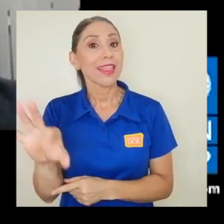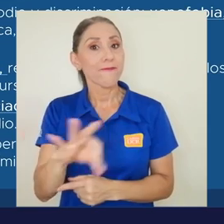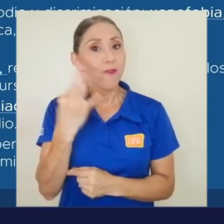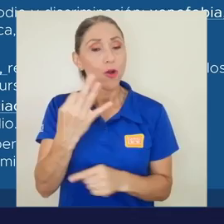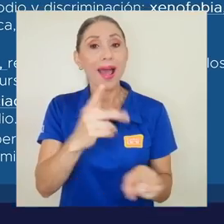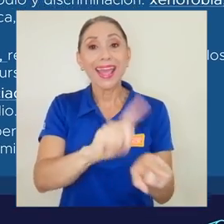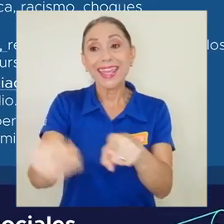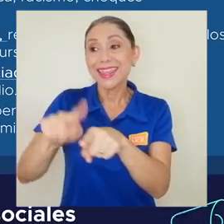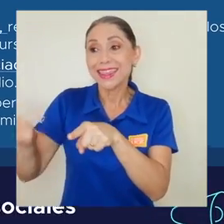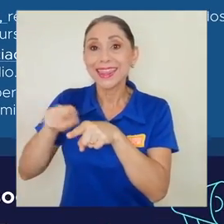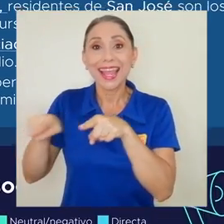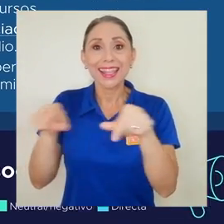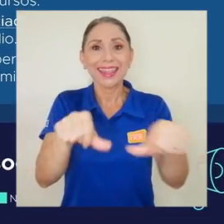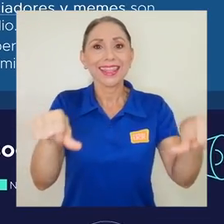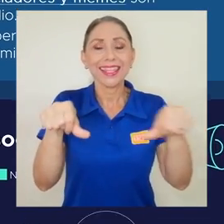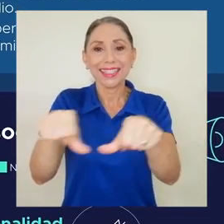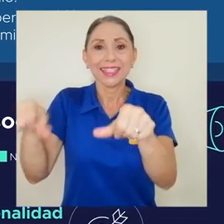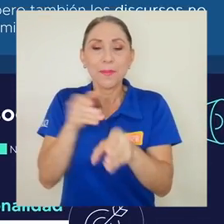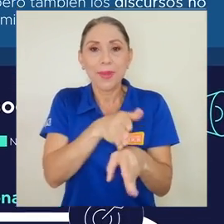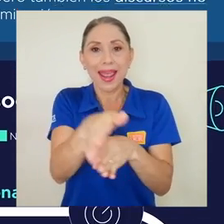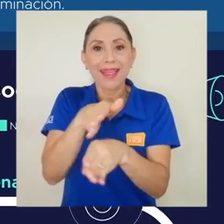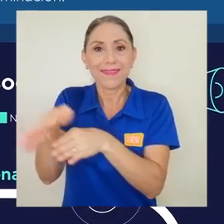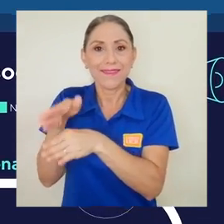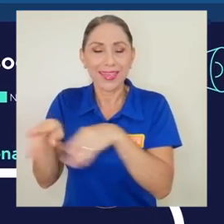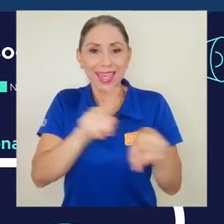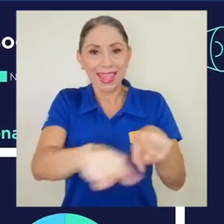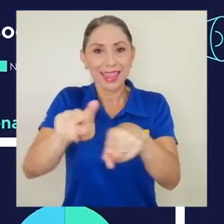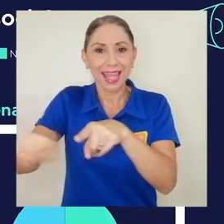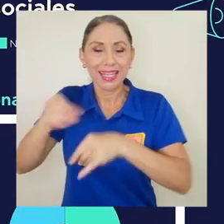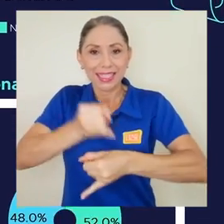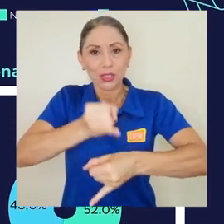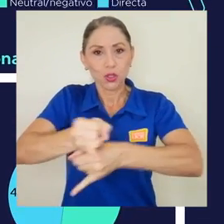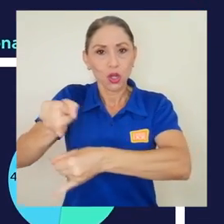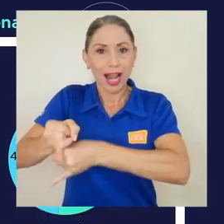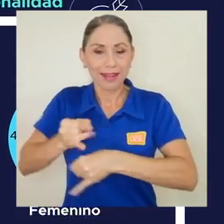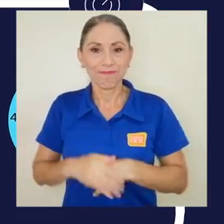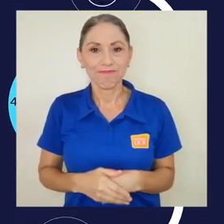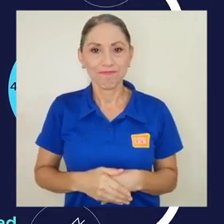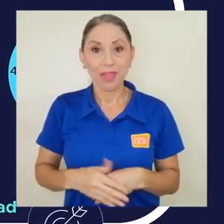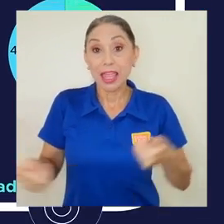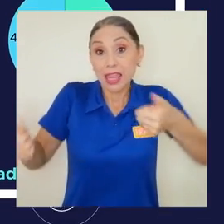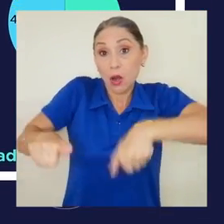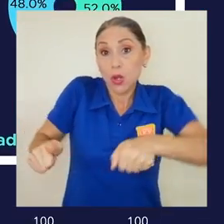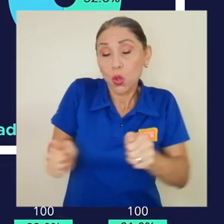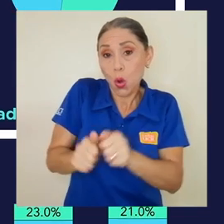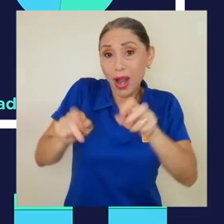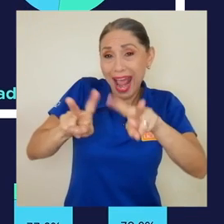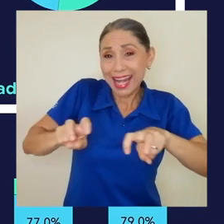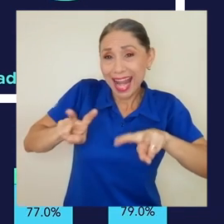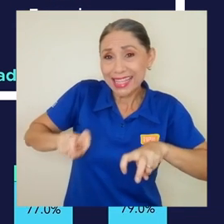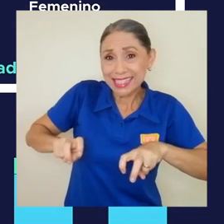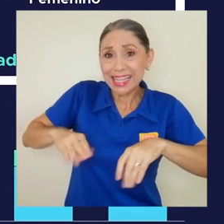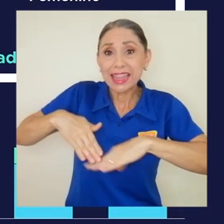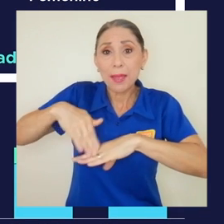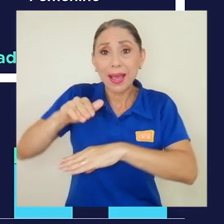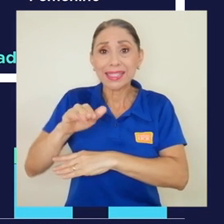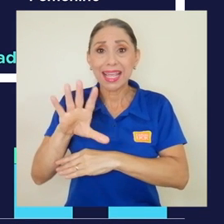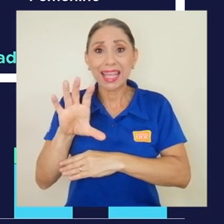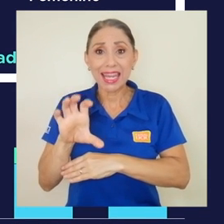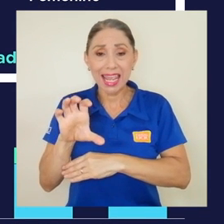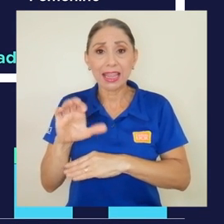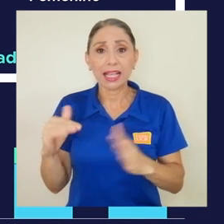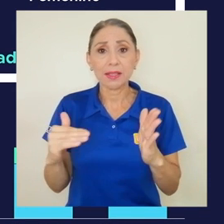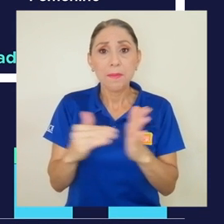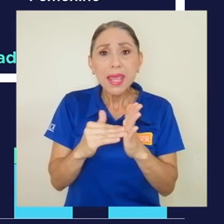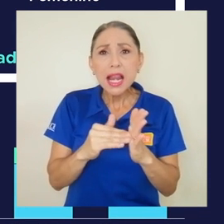forma interdisciplinaria e interinstitucional. De acuerdo con el análisis de más de medio millón